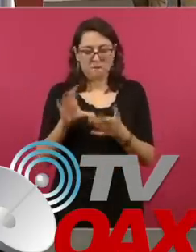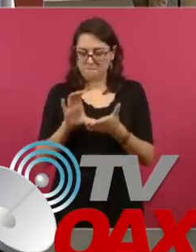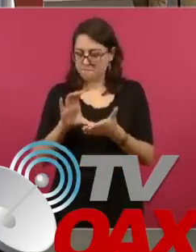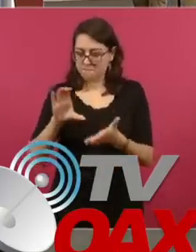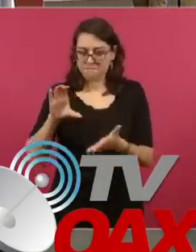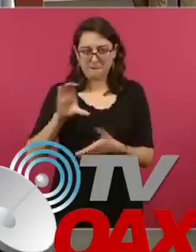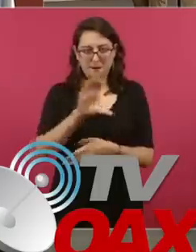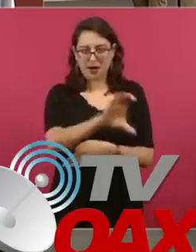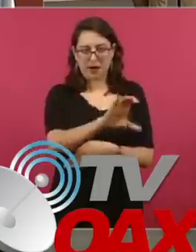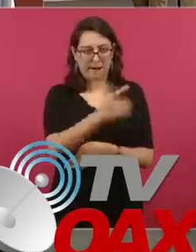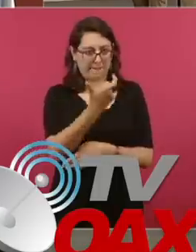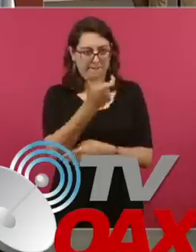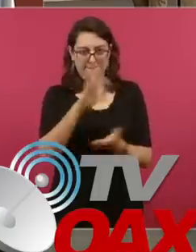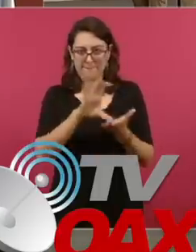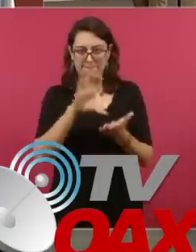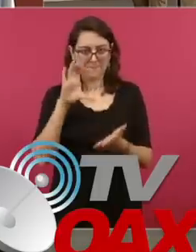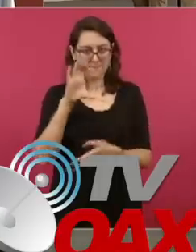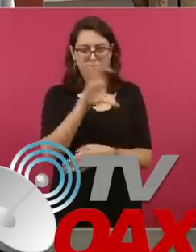Este terreno,